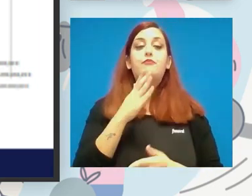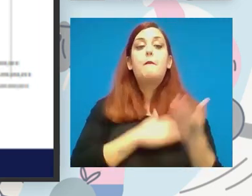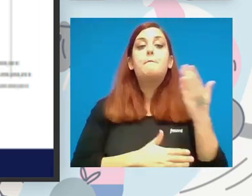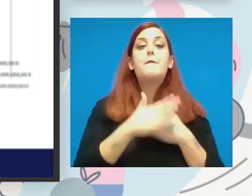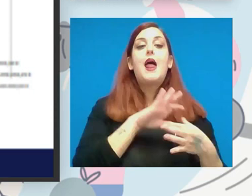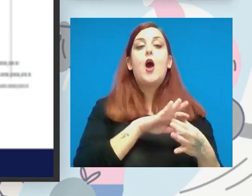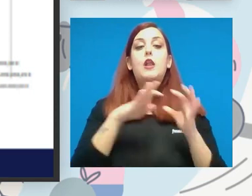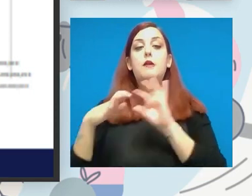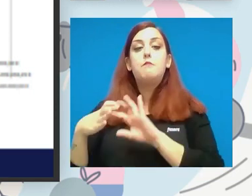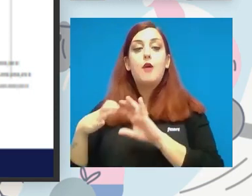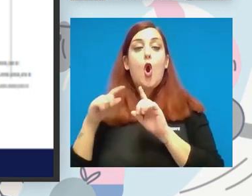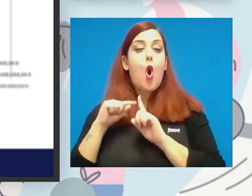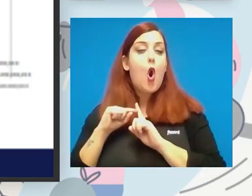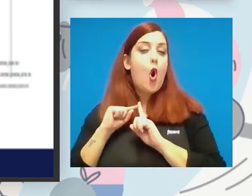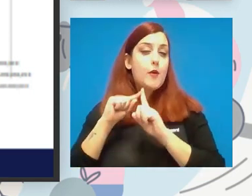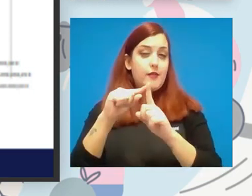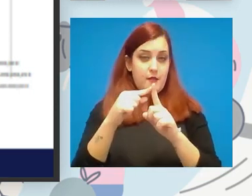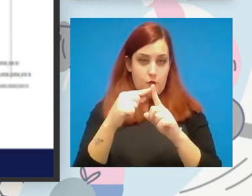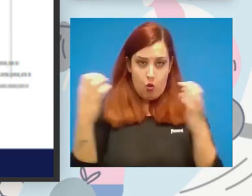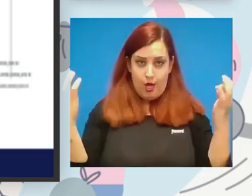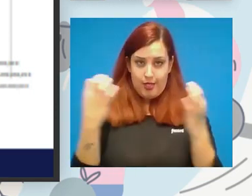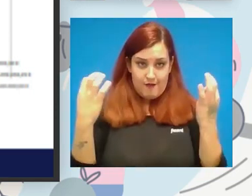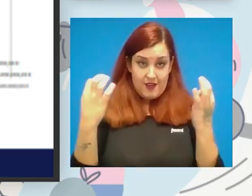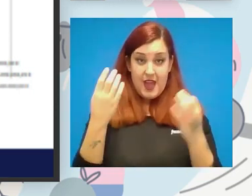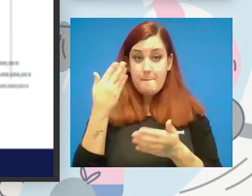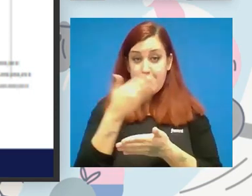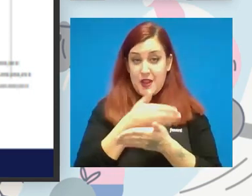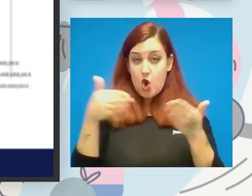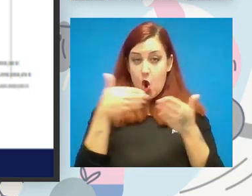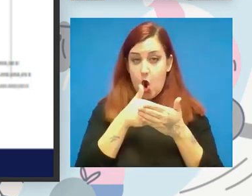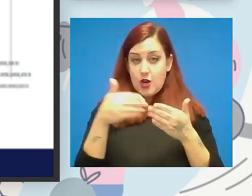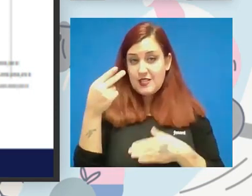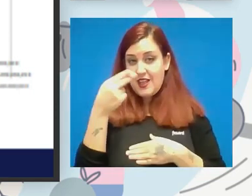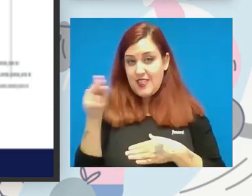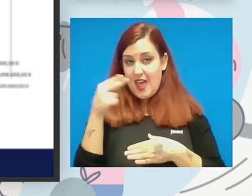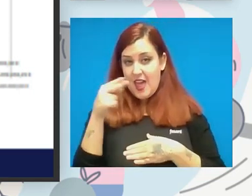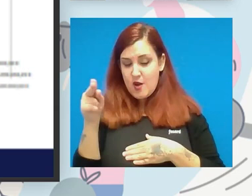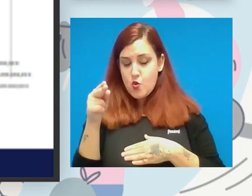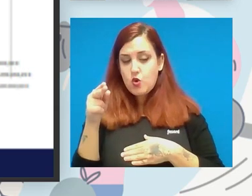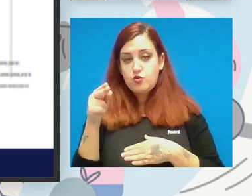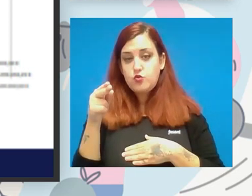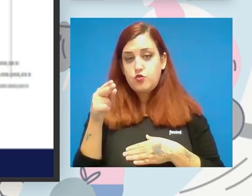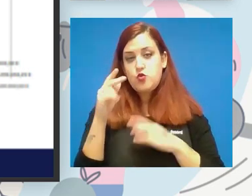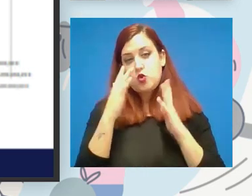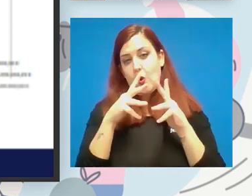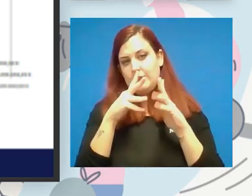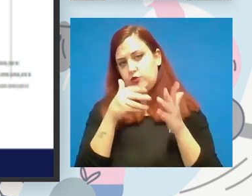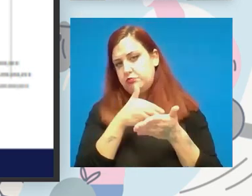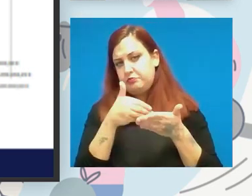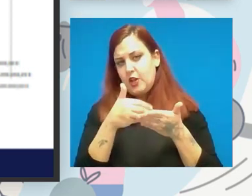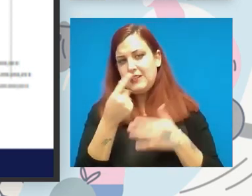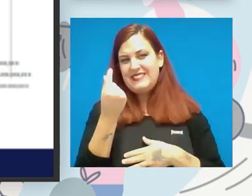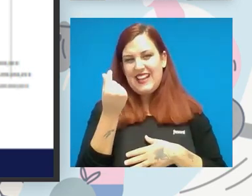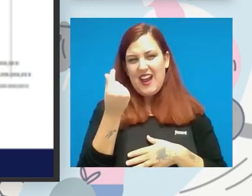la idea que se tiene que concretar es que va a haber varios millones de euros todavía no se puede cerrar porque hay que analizarlo en el